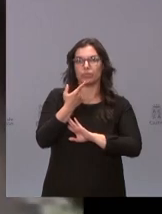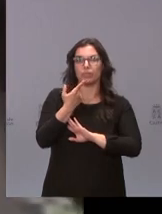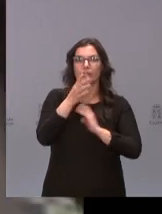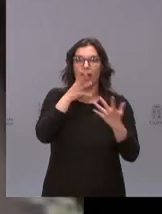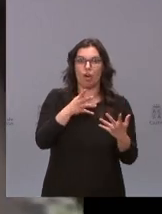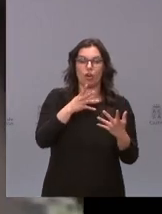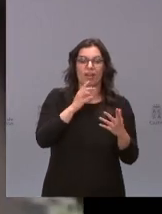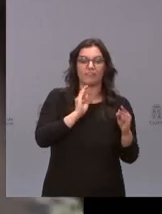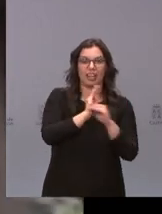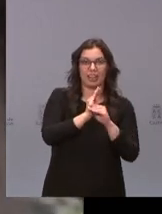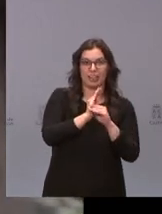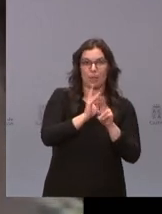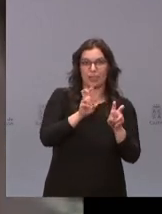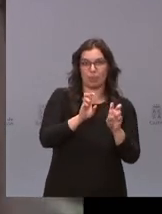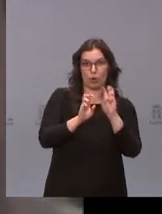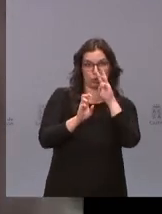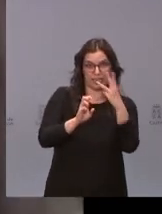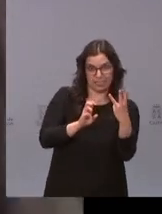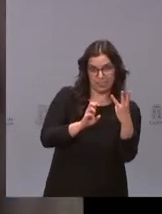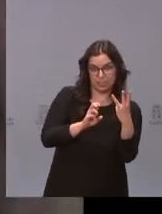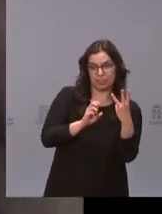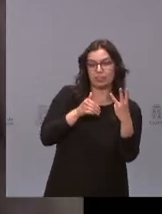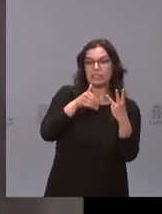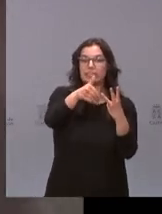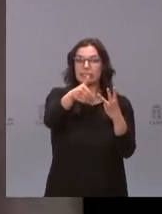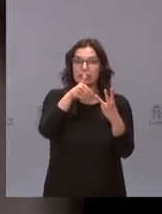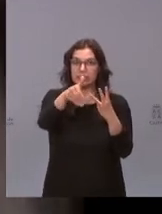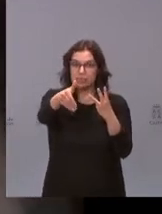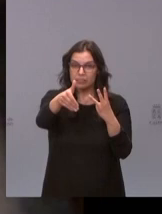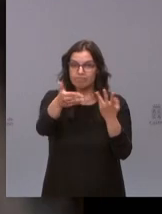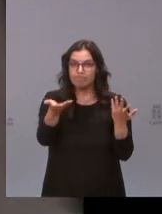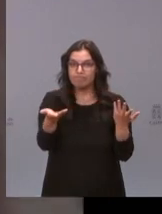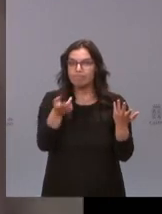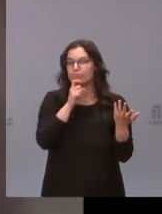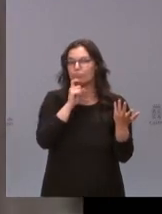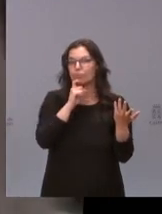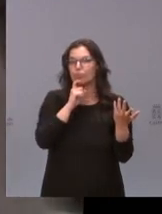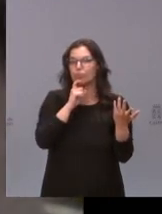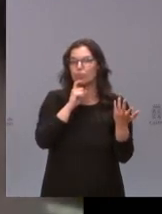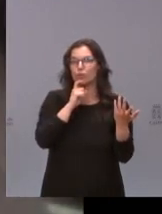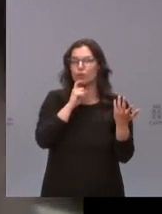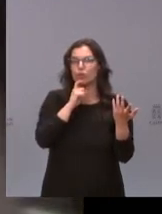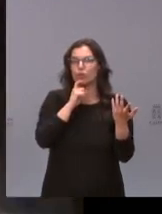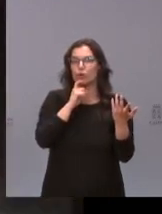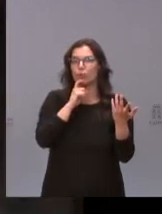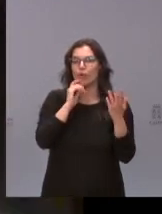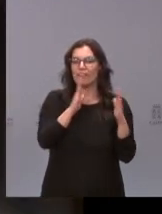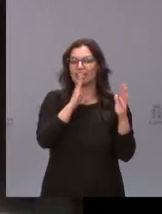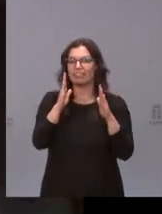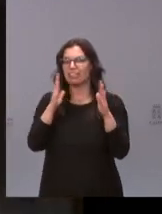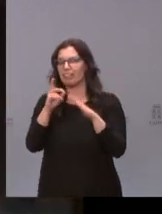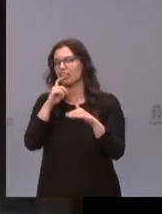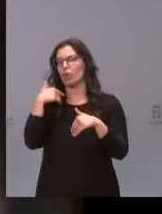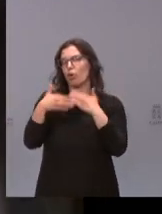tienen financiados los primeros 3 años de esta investigación cómo van a ir superando esas fases y